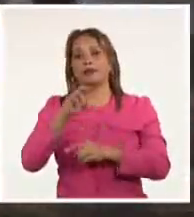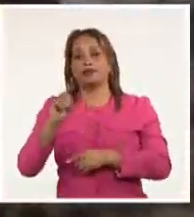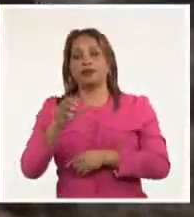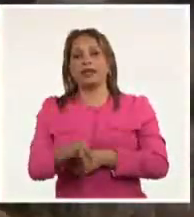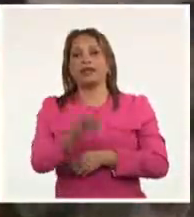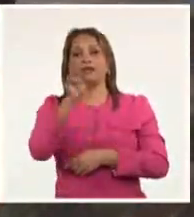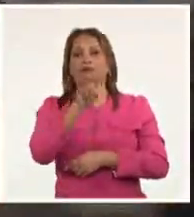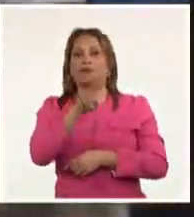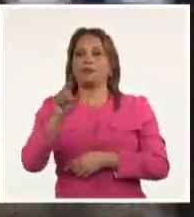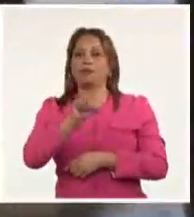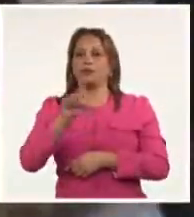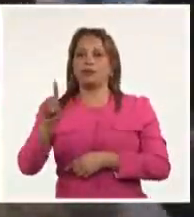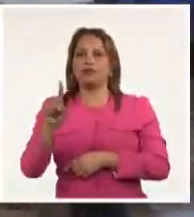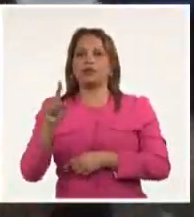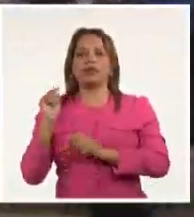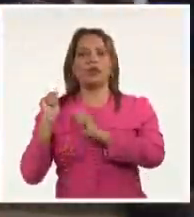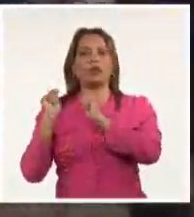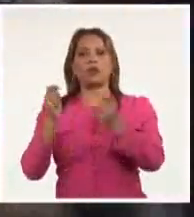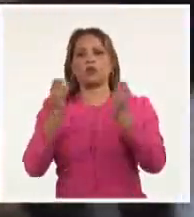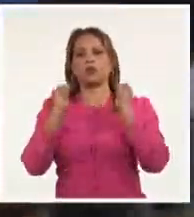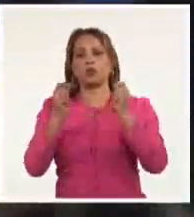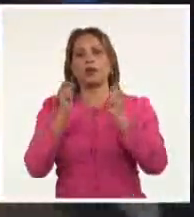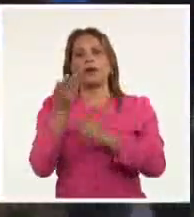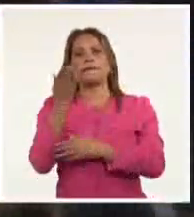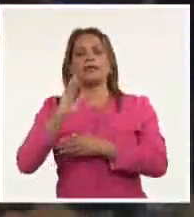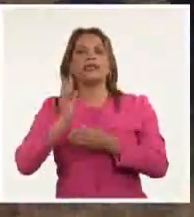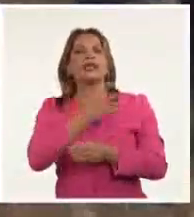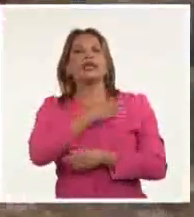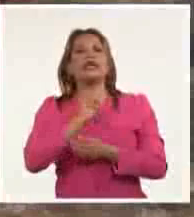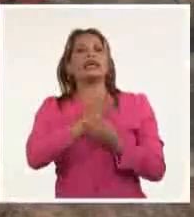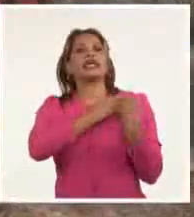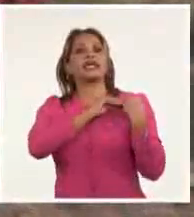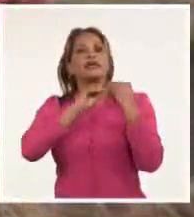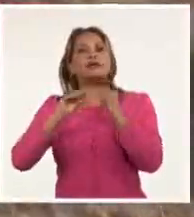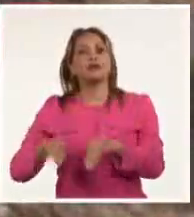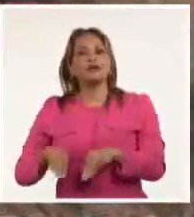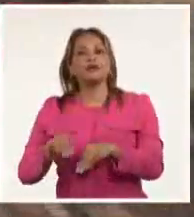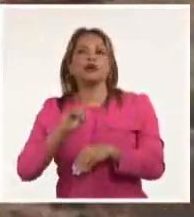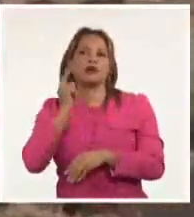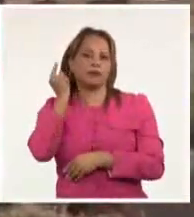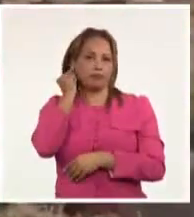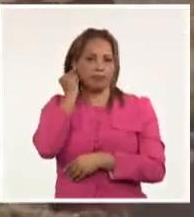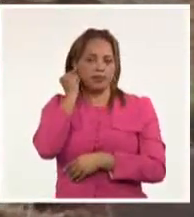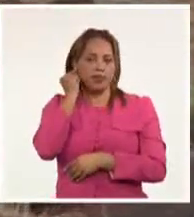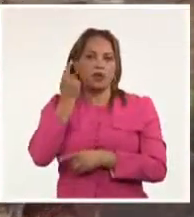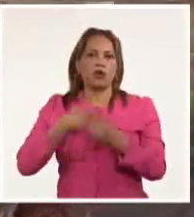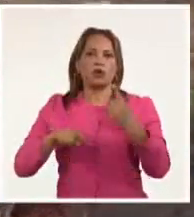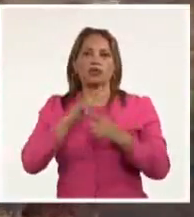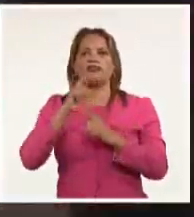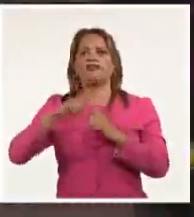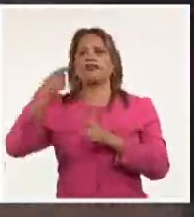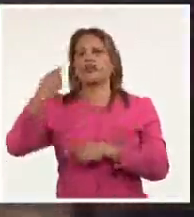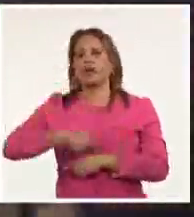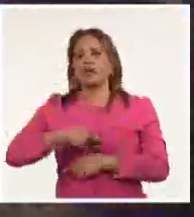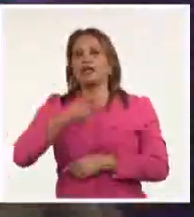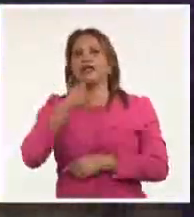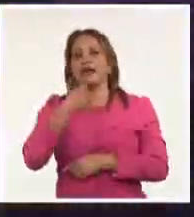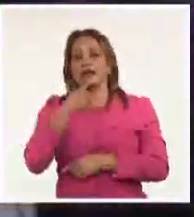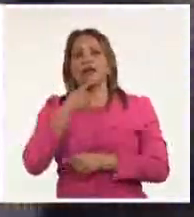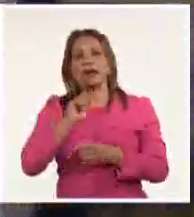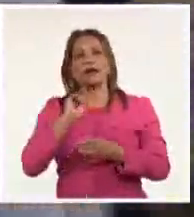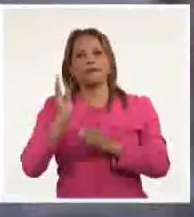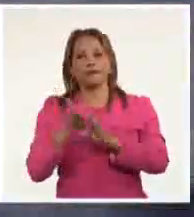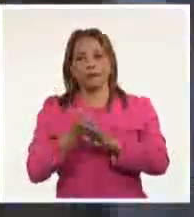Las movilizaciones piden la renuncia de la mandataria designada, Dina Boluarte, contra quien la Fiscalía abrió una investigación por genocidio.